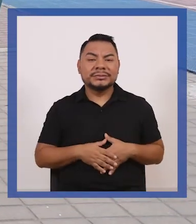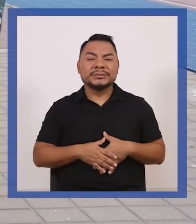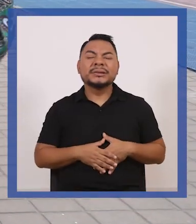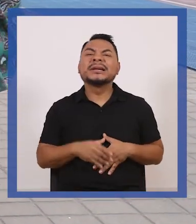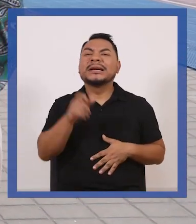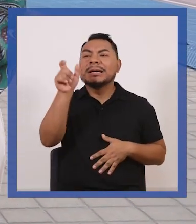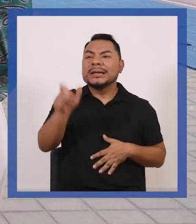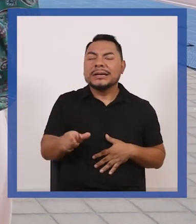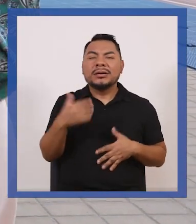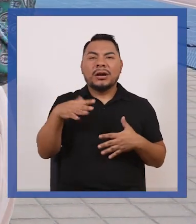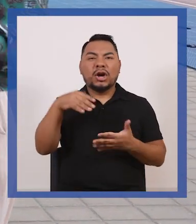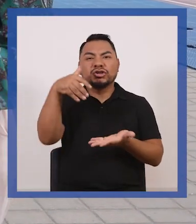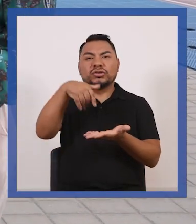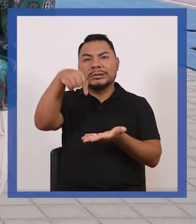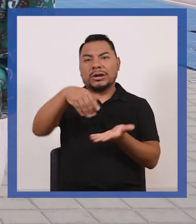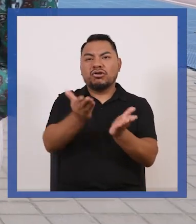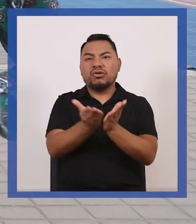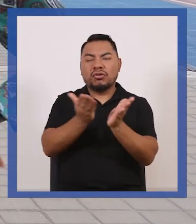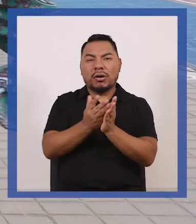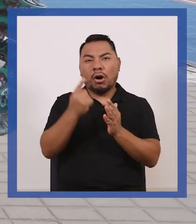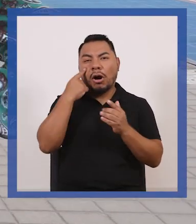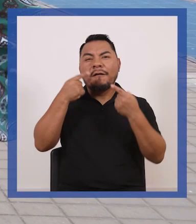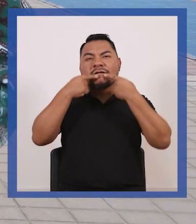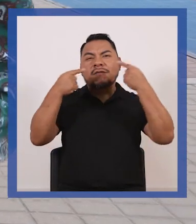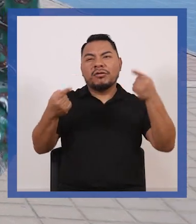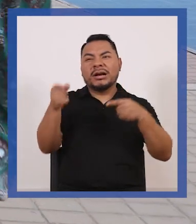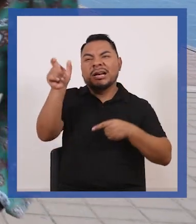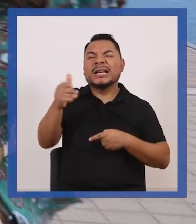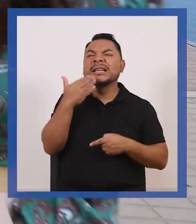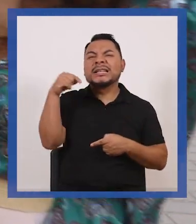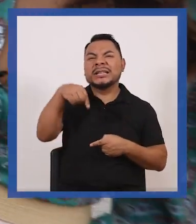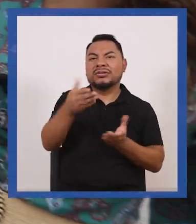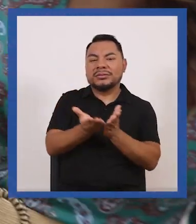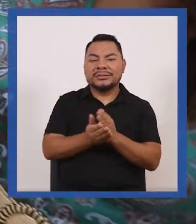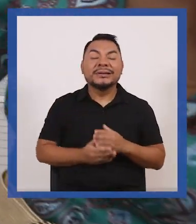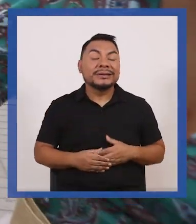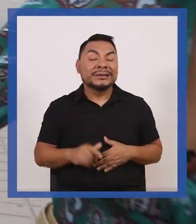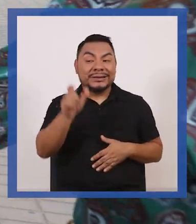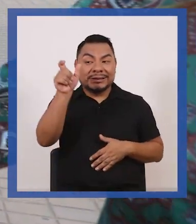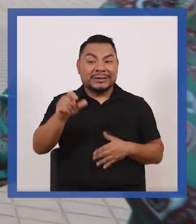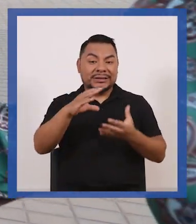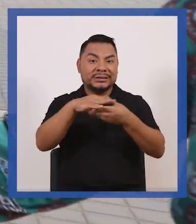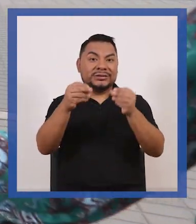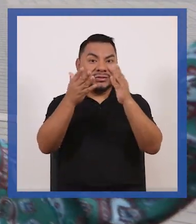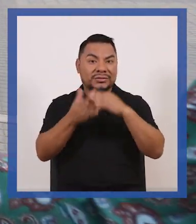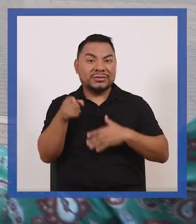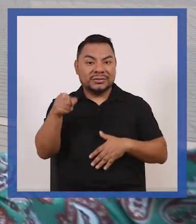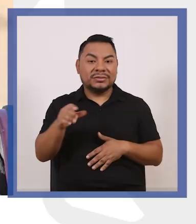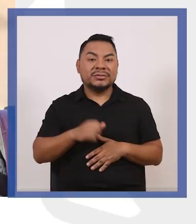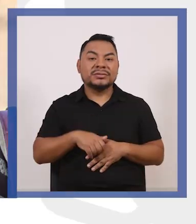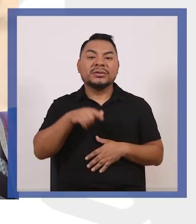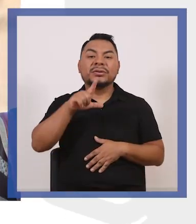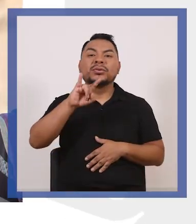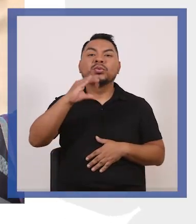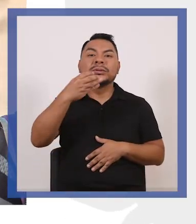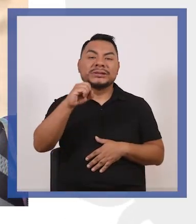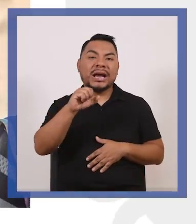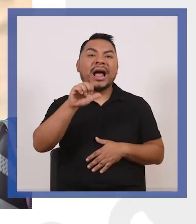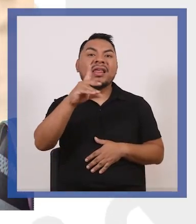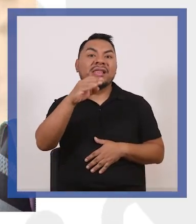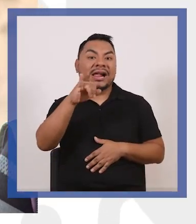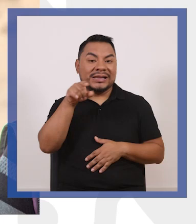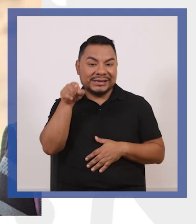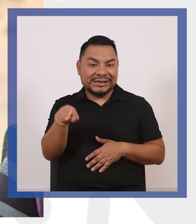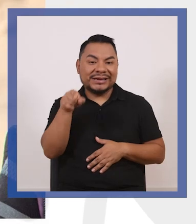conocidos en nuestro país han estudiado aquí en esta institución educativa? Una historiadora que es Ruchadi ella